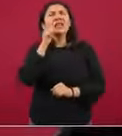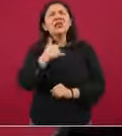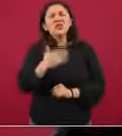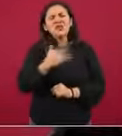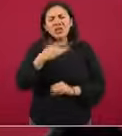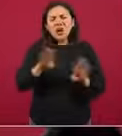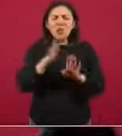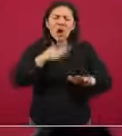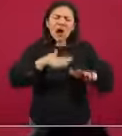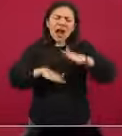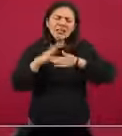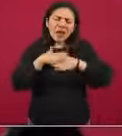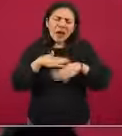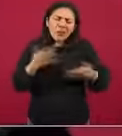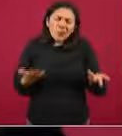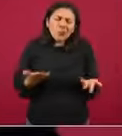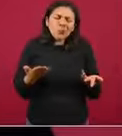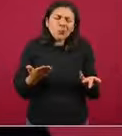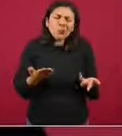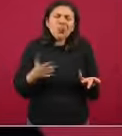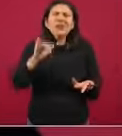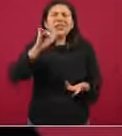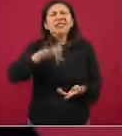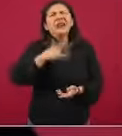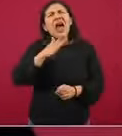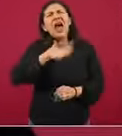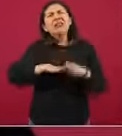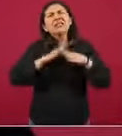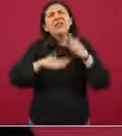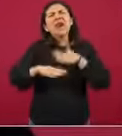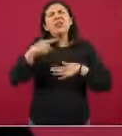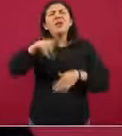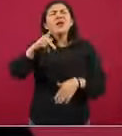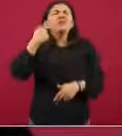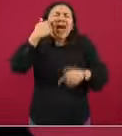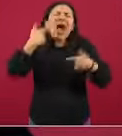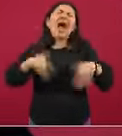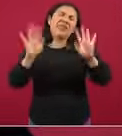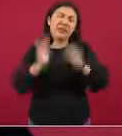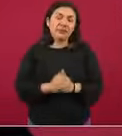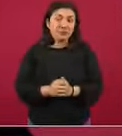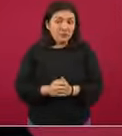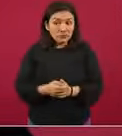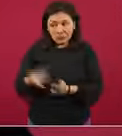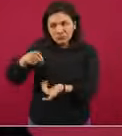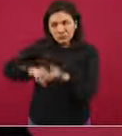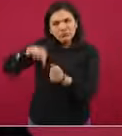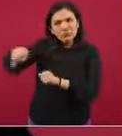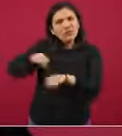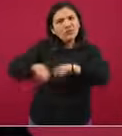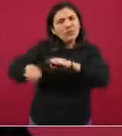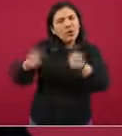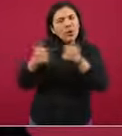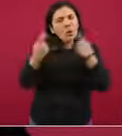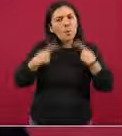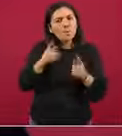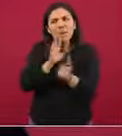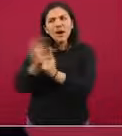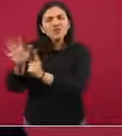un poco cansado, pero bueno, hoy me siento cansado, pero ya veremos. Y estaba trabajando, estaba con gente.